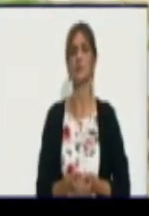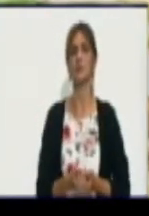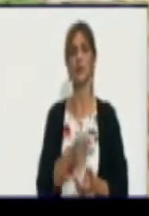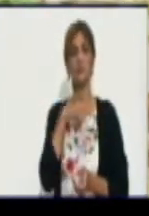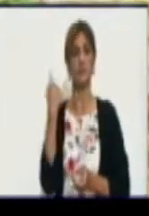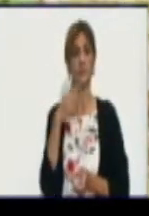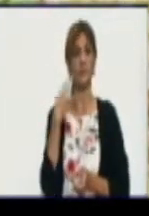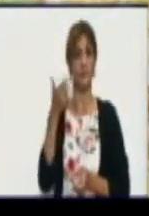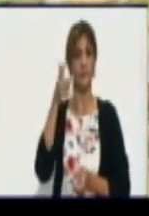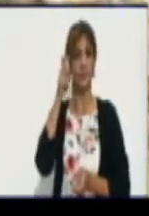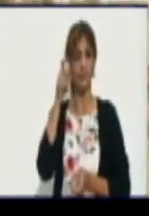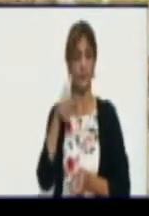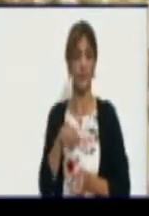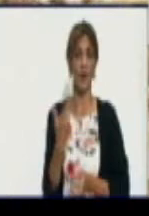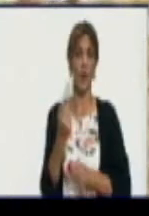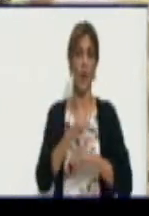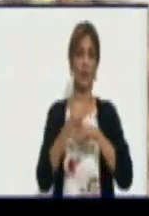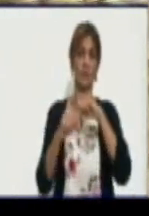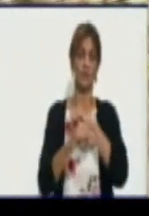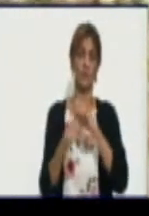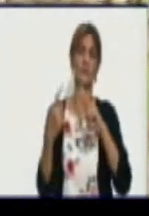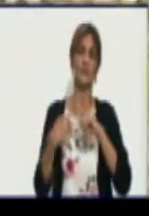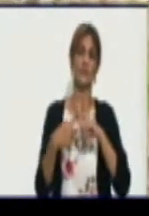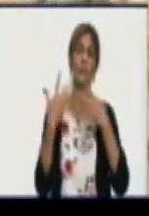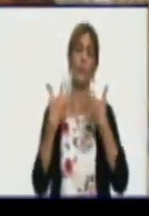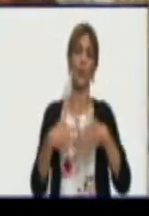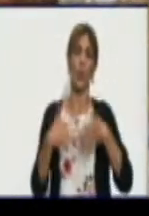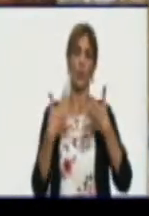con la estructura y la productividad del rebaño.